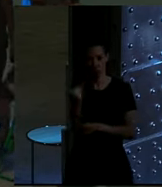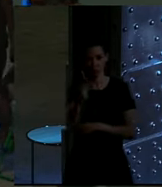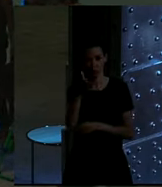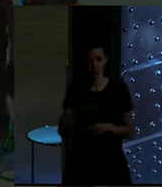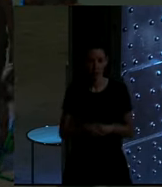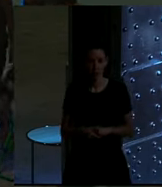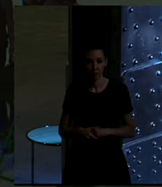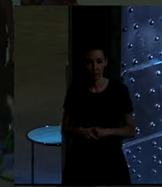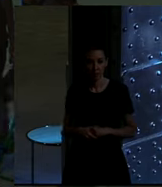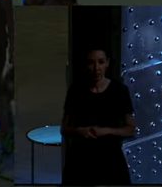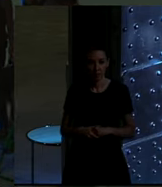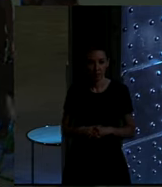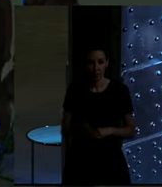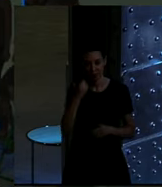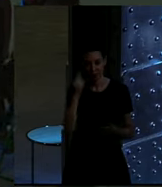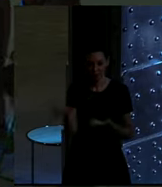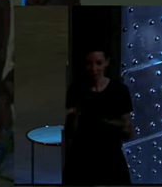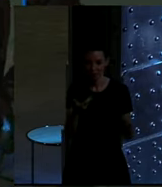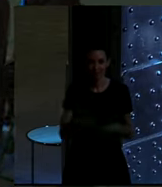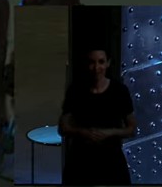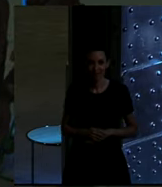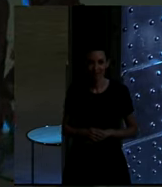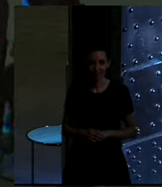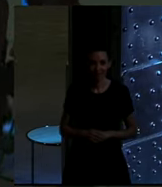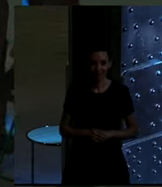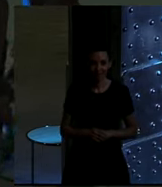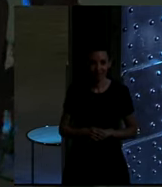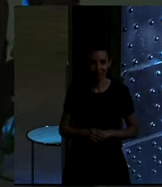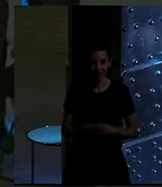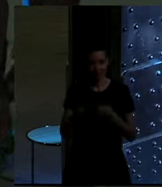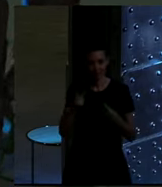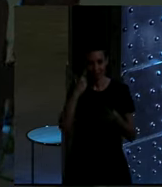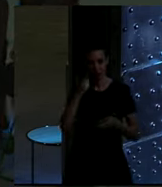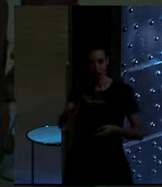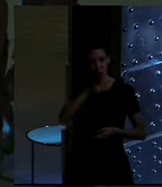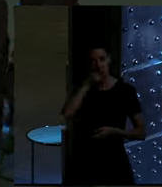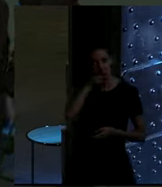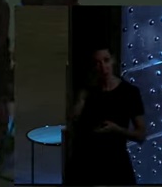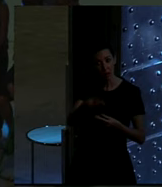14 más o menos. Adelante. Está suave, yo te lo dejo calentito y suave.